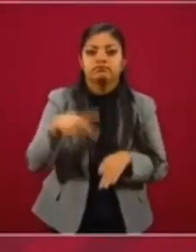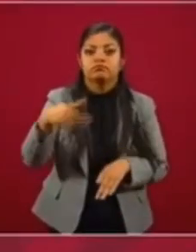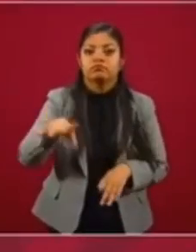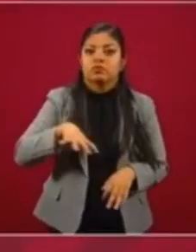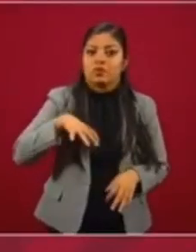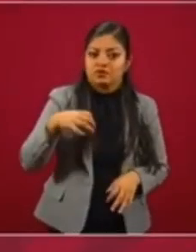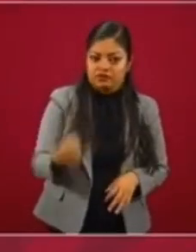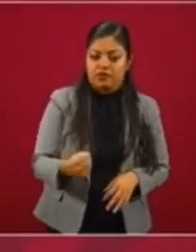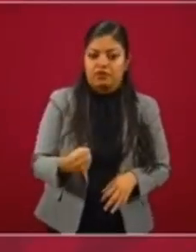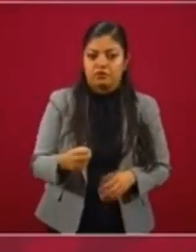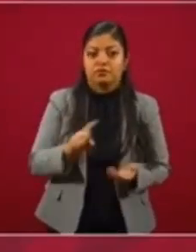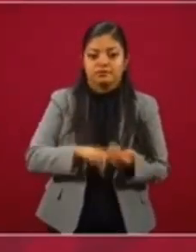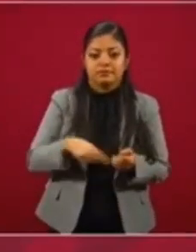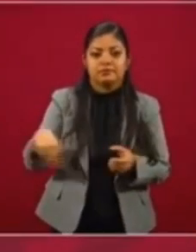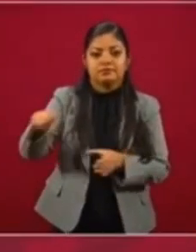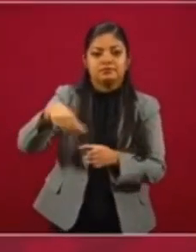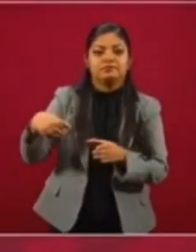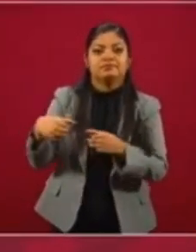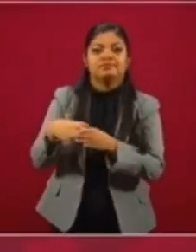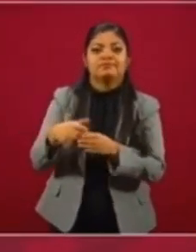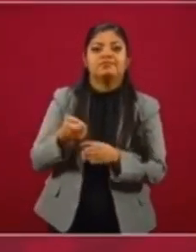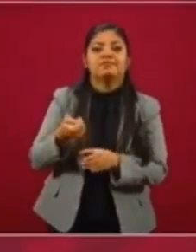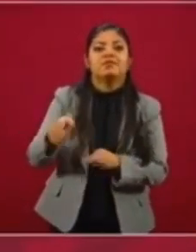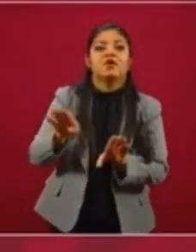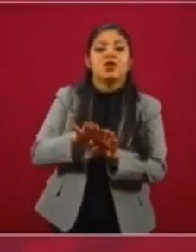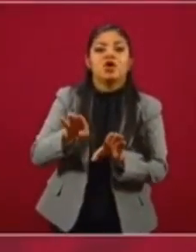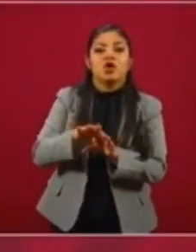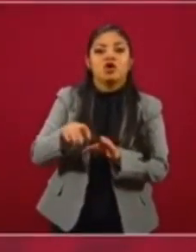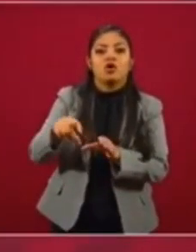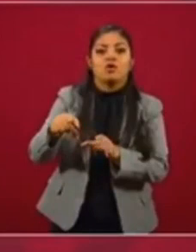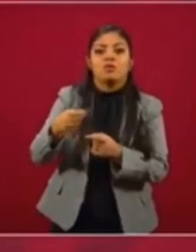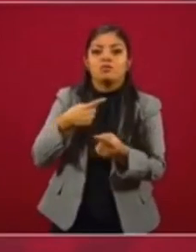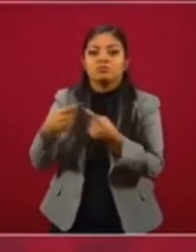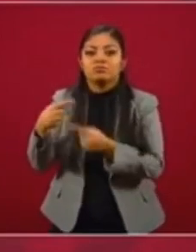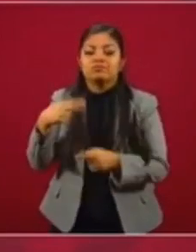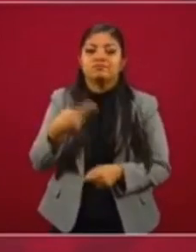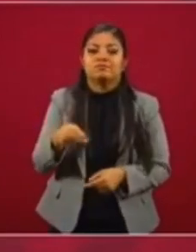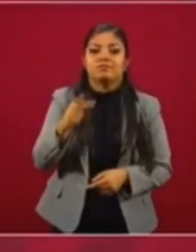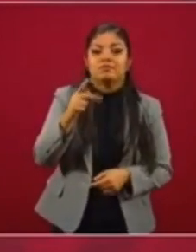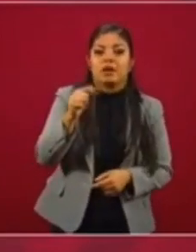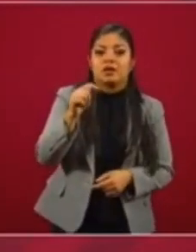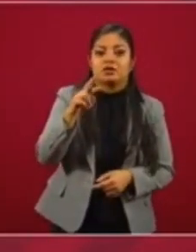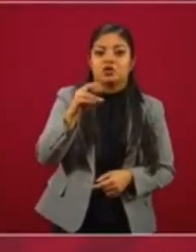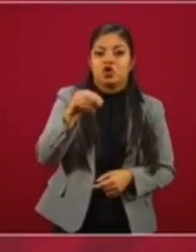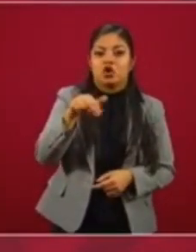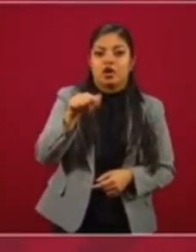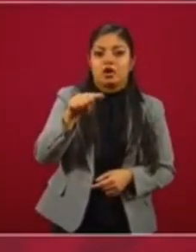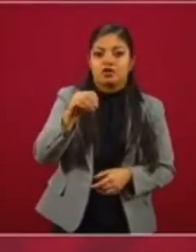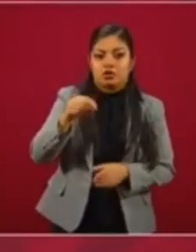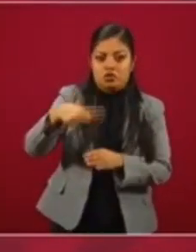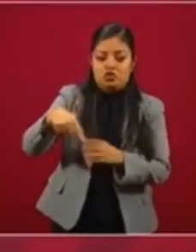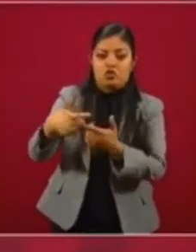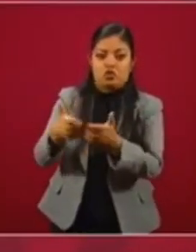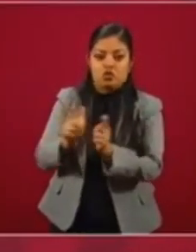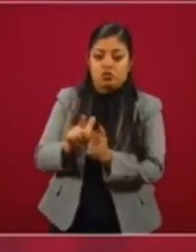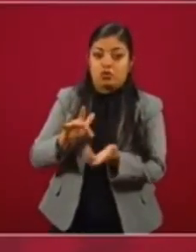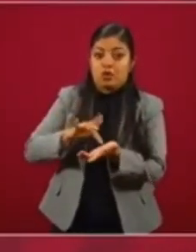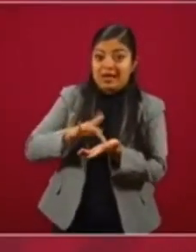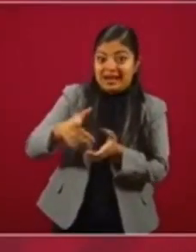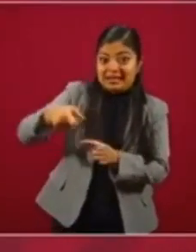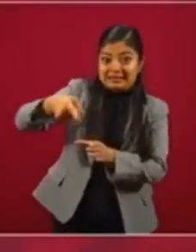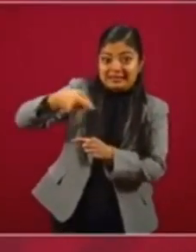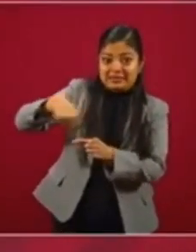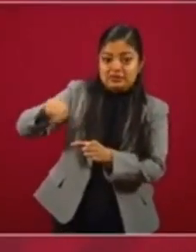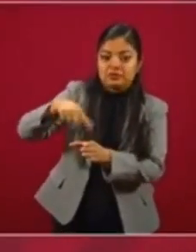Ellos conforman el patronato de la Fundación y es gracias a ellos, a cada uno de ellos, que es posible hacer